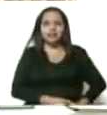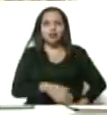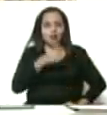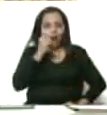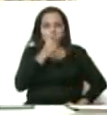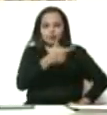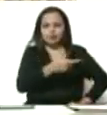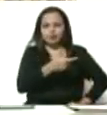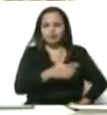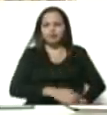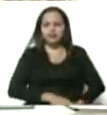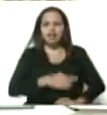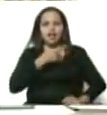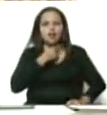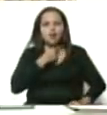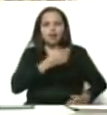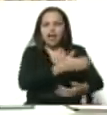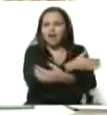Cariñoso, pues.